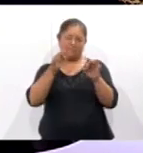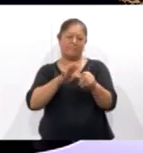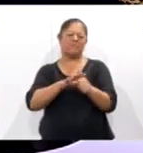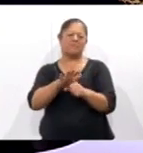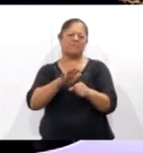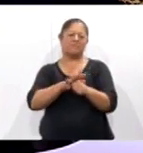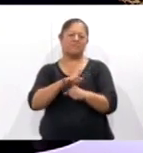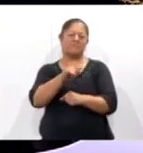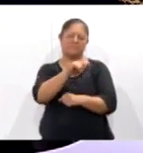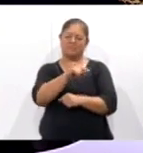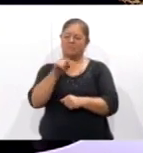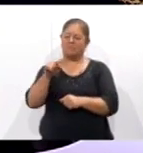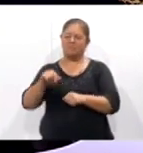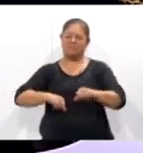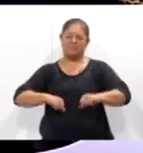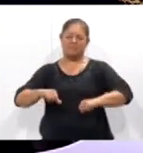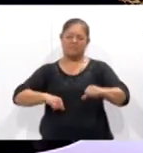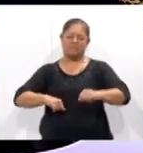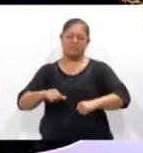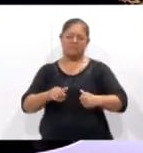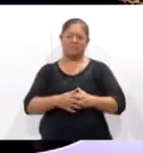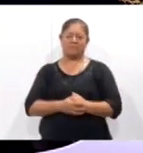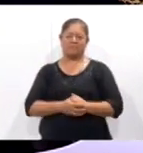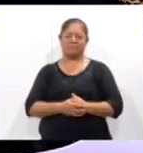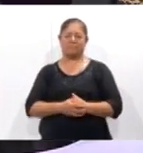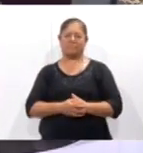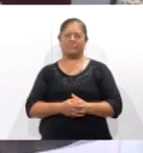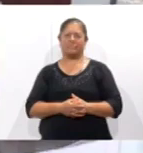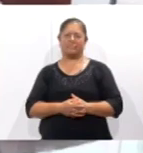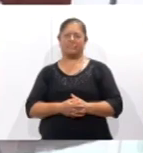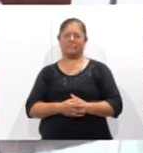las actividades que van a desempeñar.